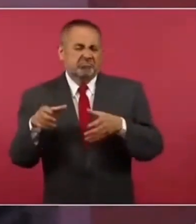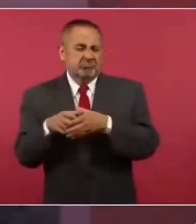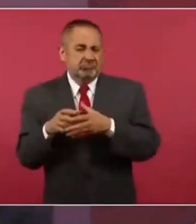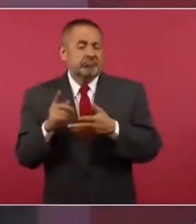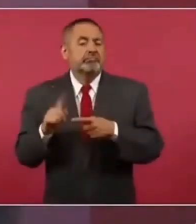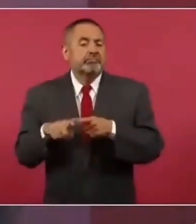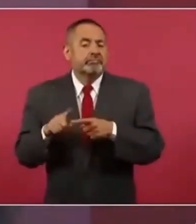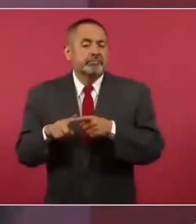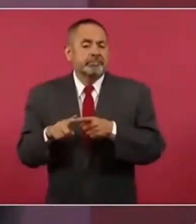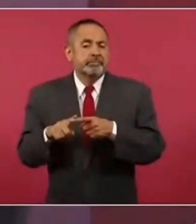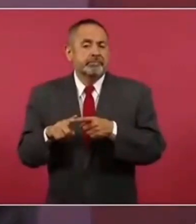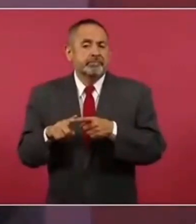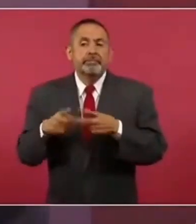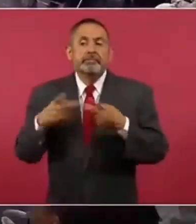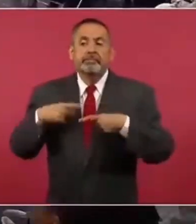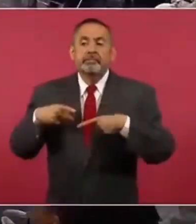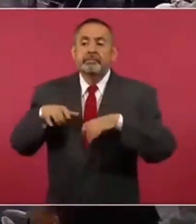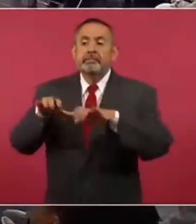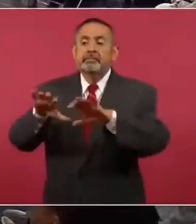es democracia.